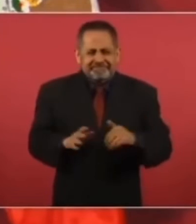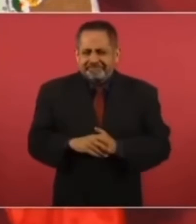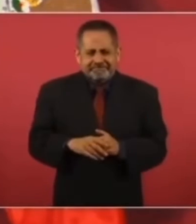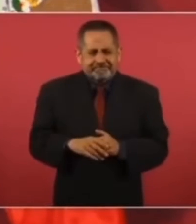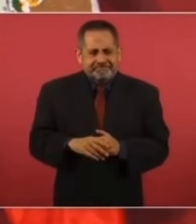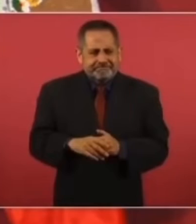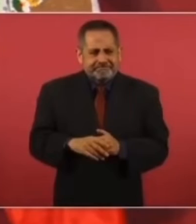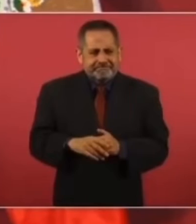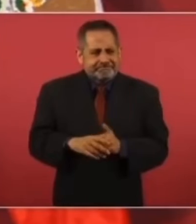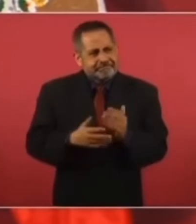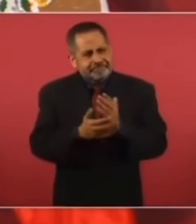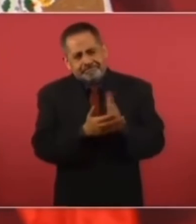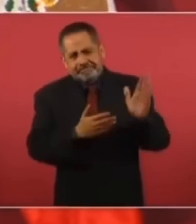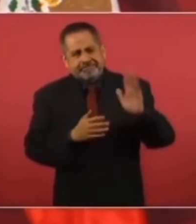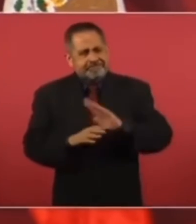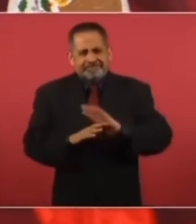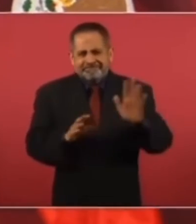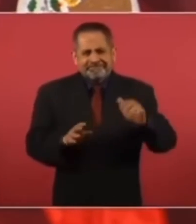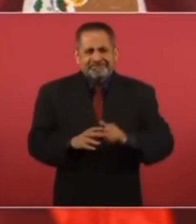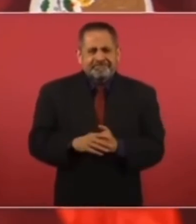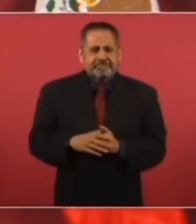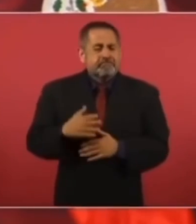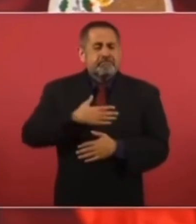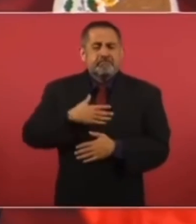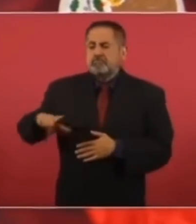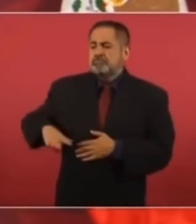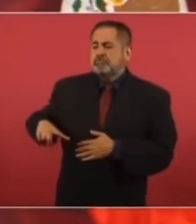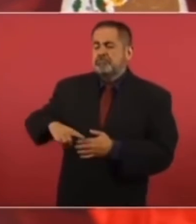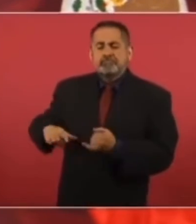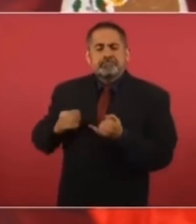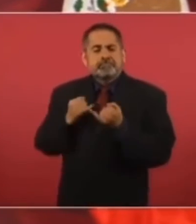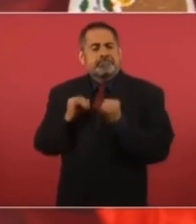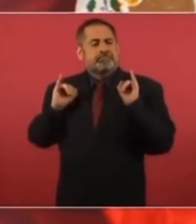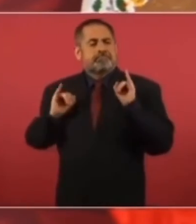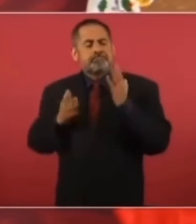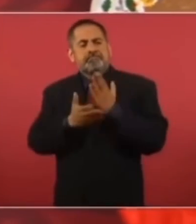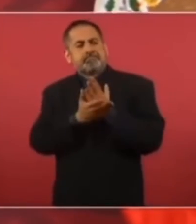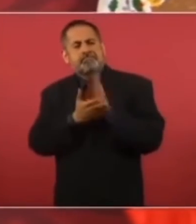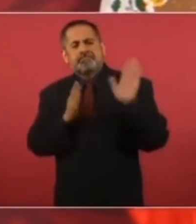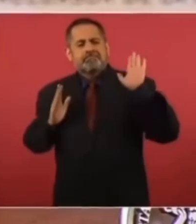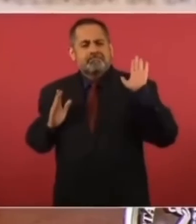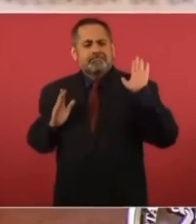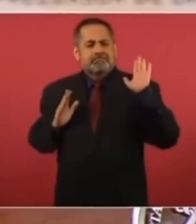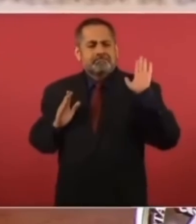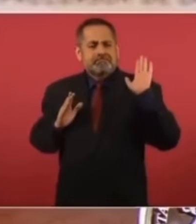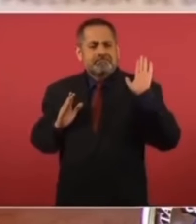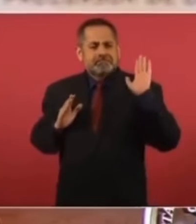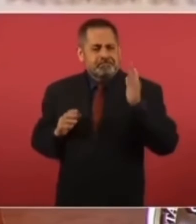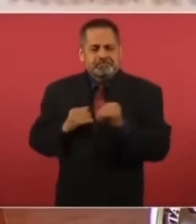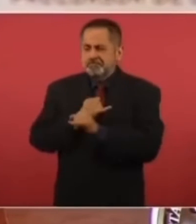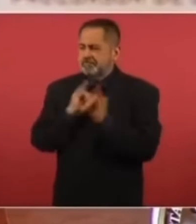un gobierno independiente, autónomo